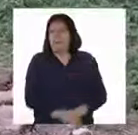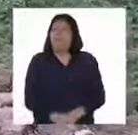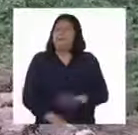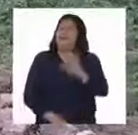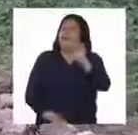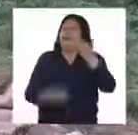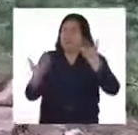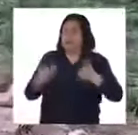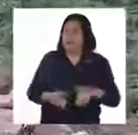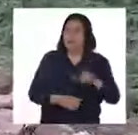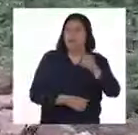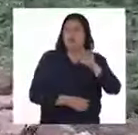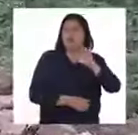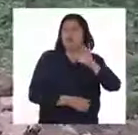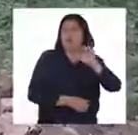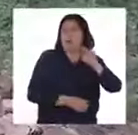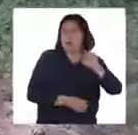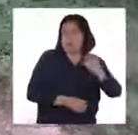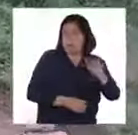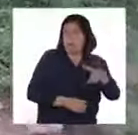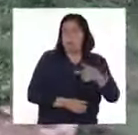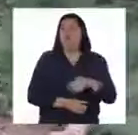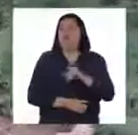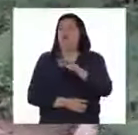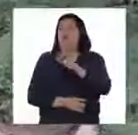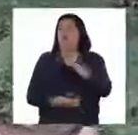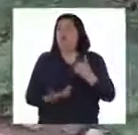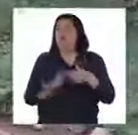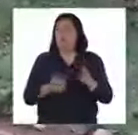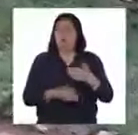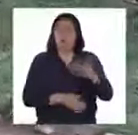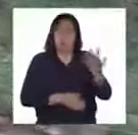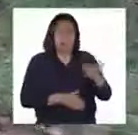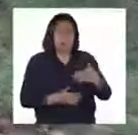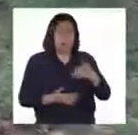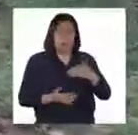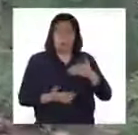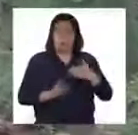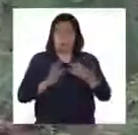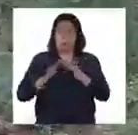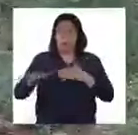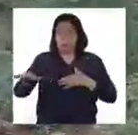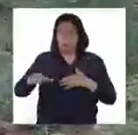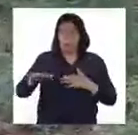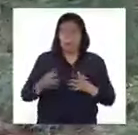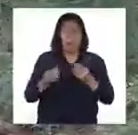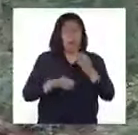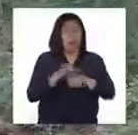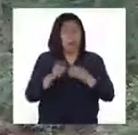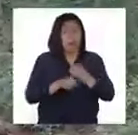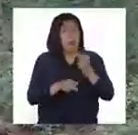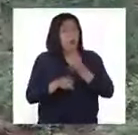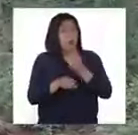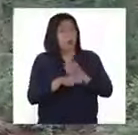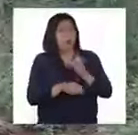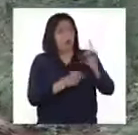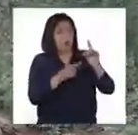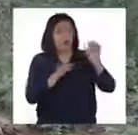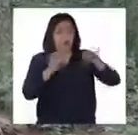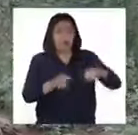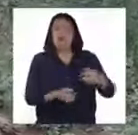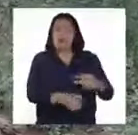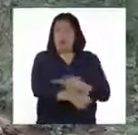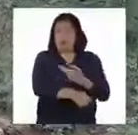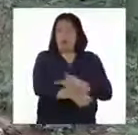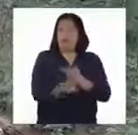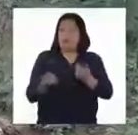Hola, me llamo Luciana Cataluco Palominoquiste. Desde muchos años en mi comunidad nos dedicamos a cuidar vicuñas. Vendemos su fibra y